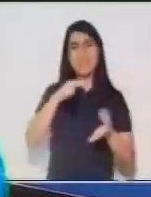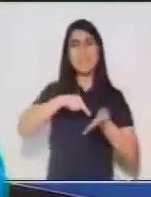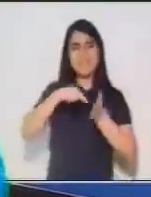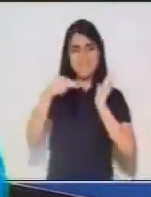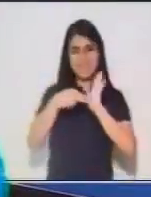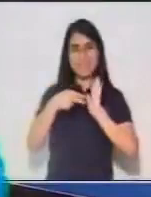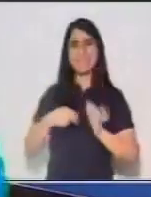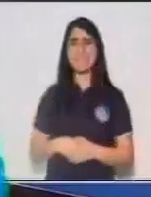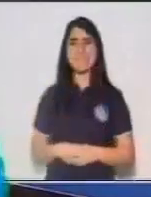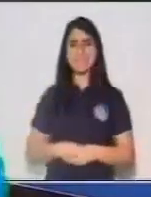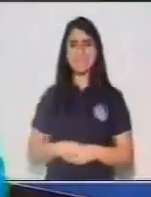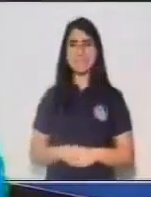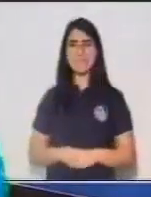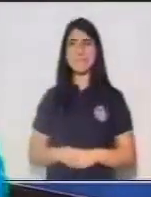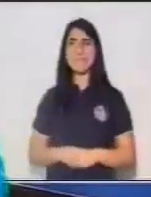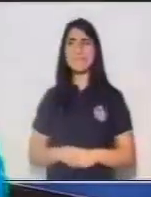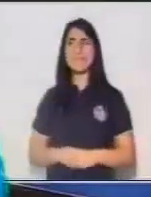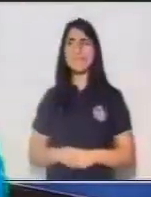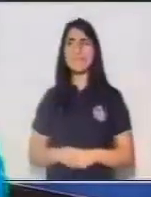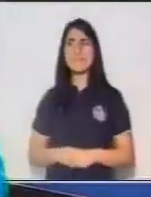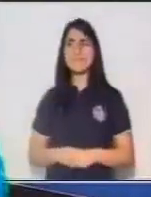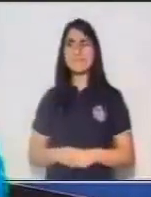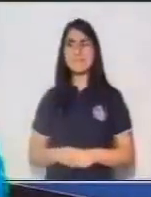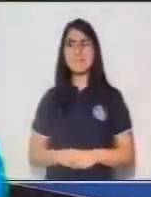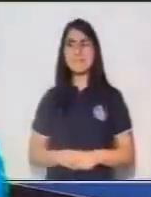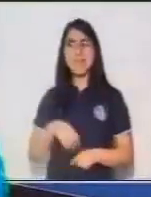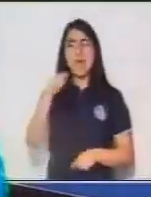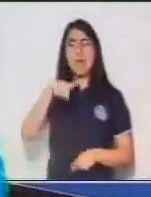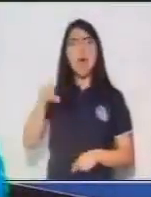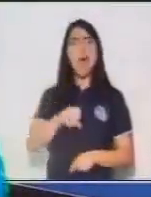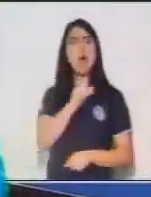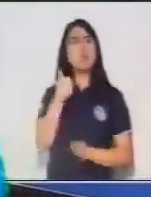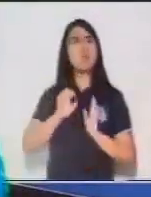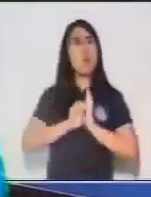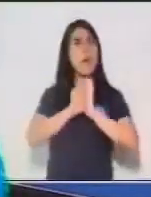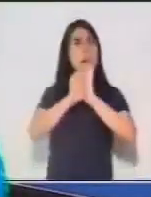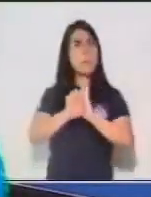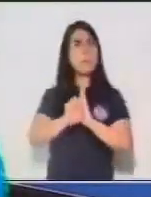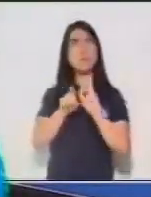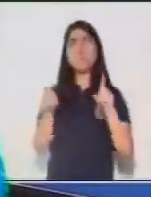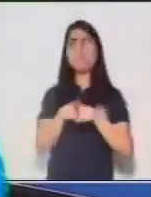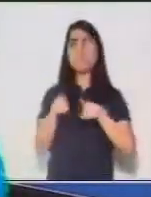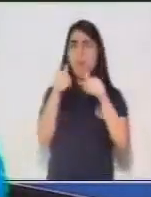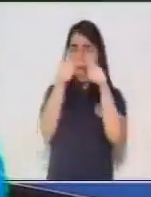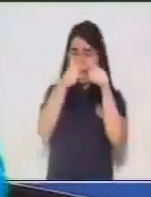de análisis de oraciones.